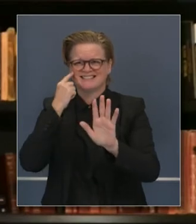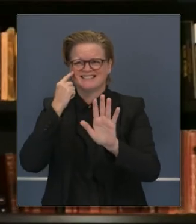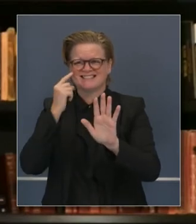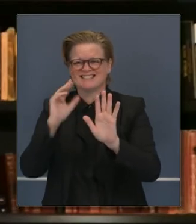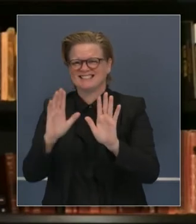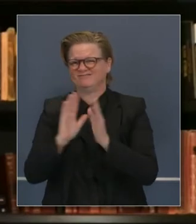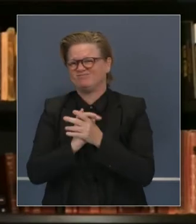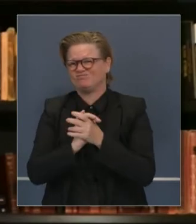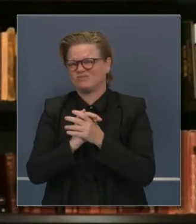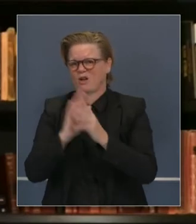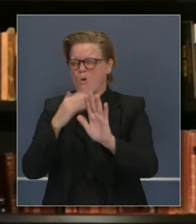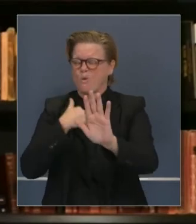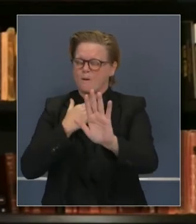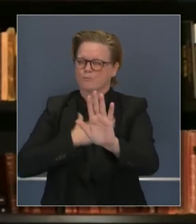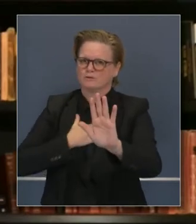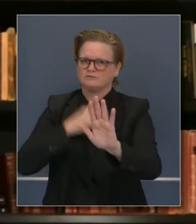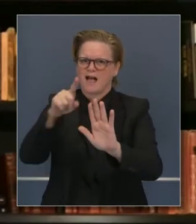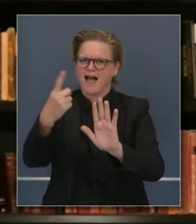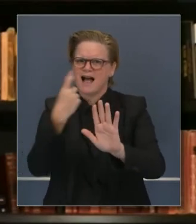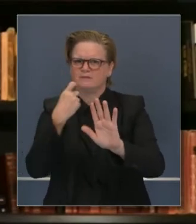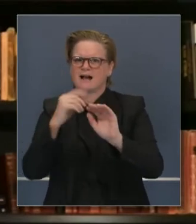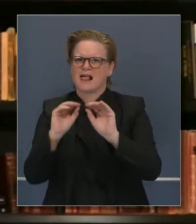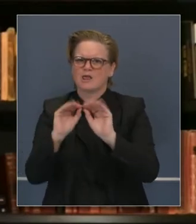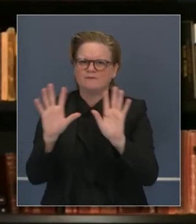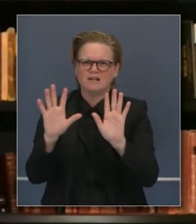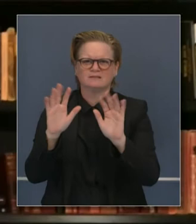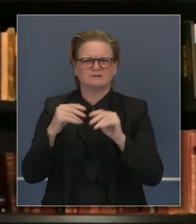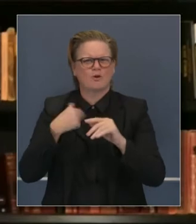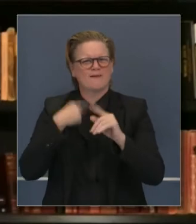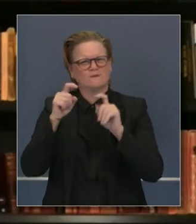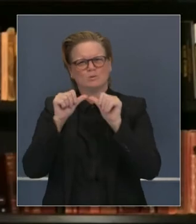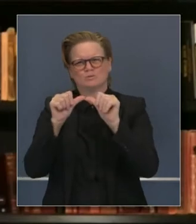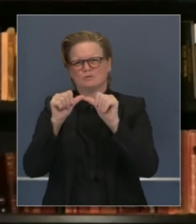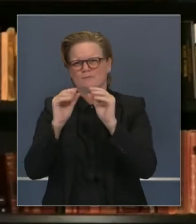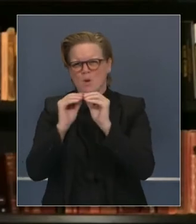punto. La pregunta fue muy buena, muy útil. Gracias.